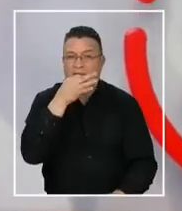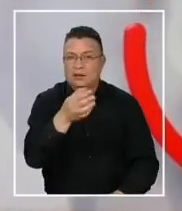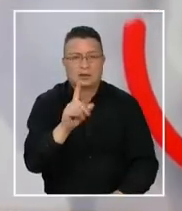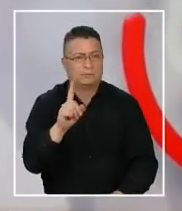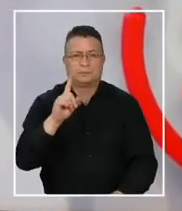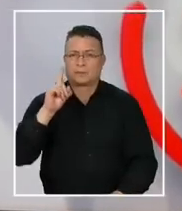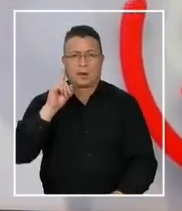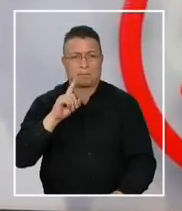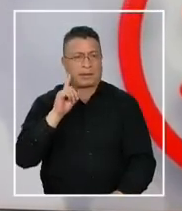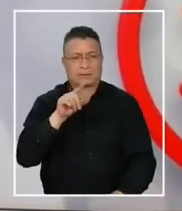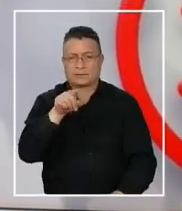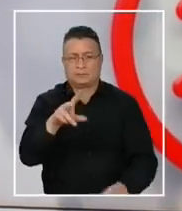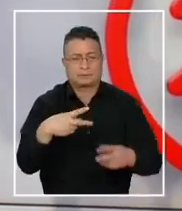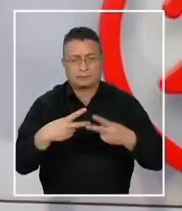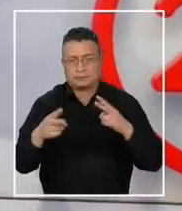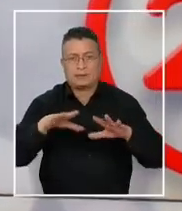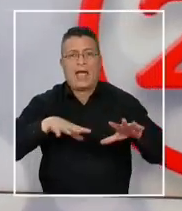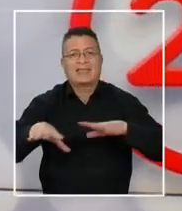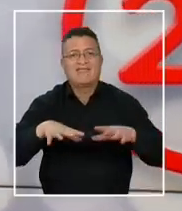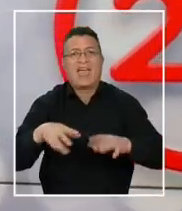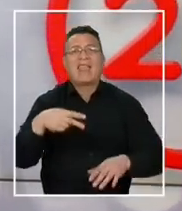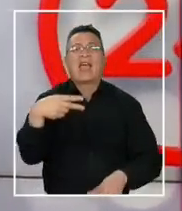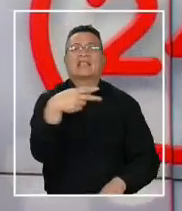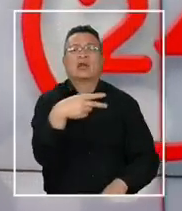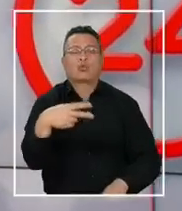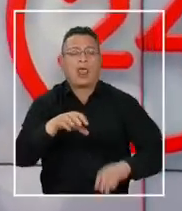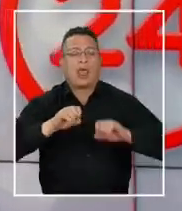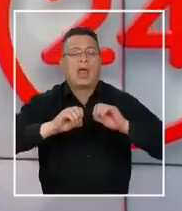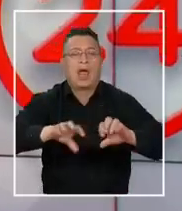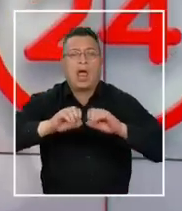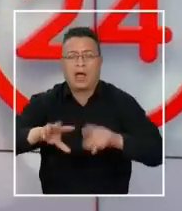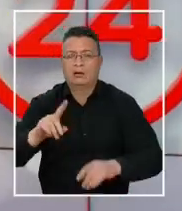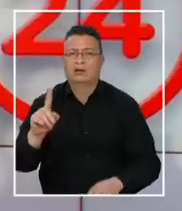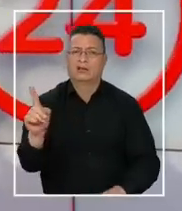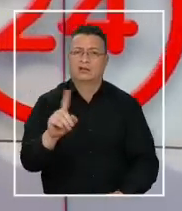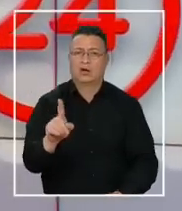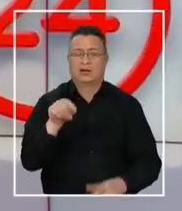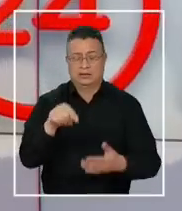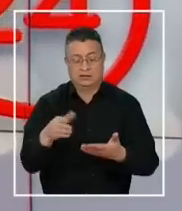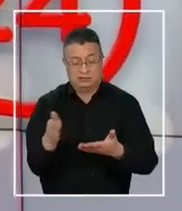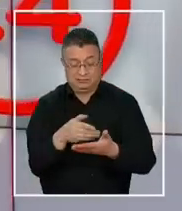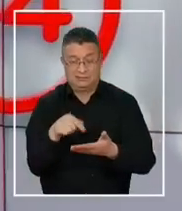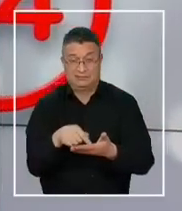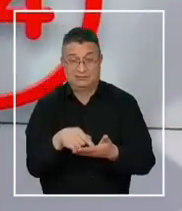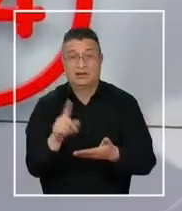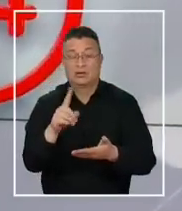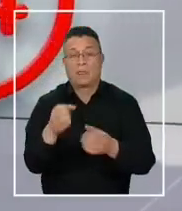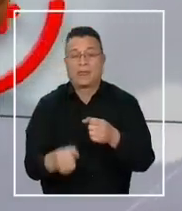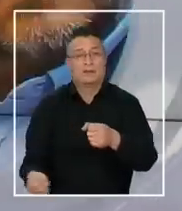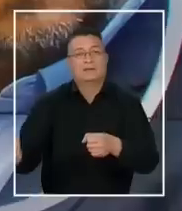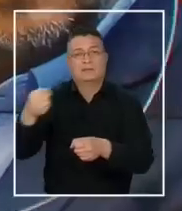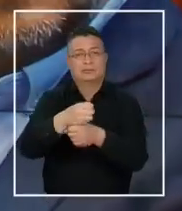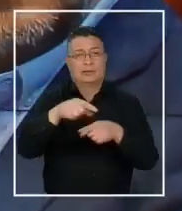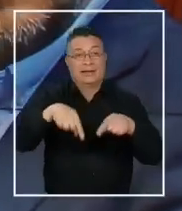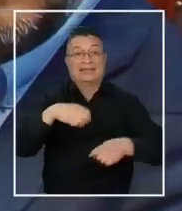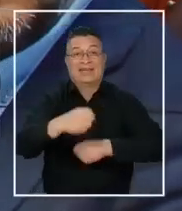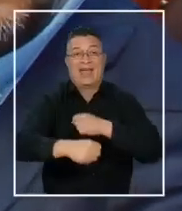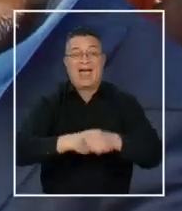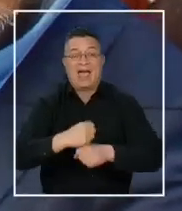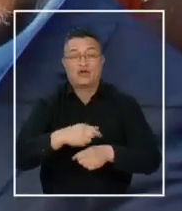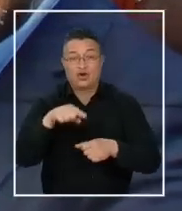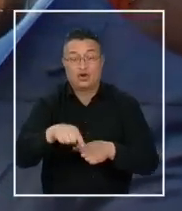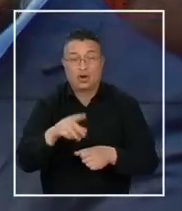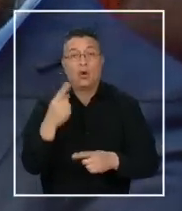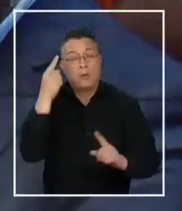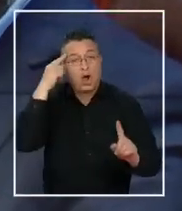con orientaciones para actividades de índole sexual en la educación y aclararon que el texto aludido fue reemplazado este año por uno